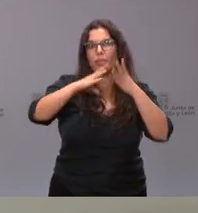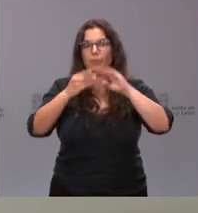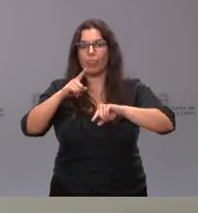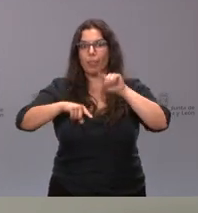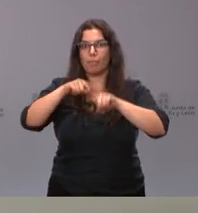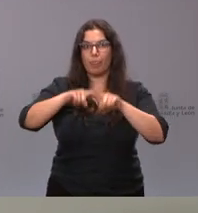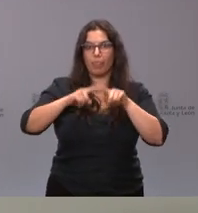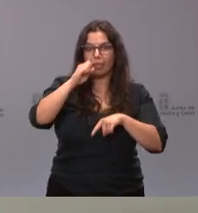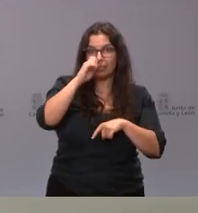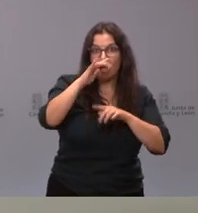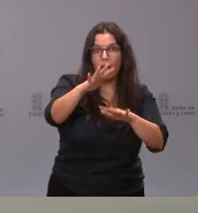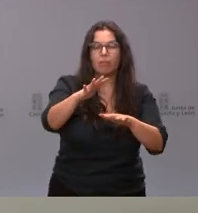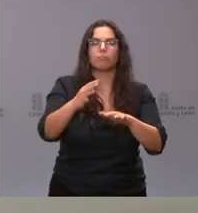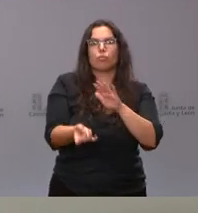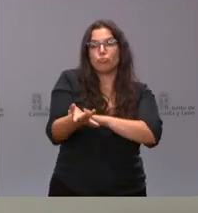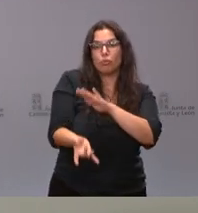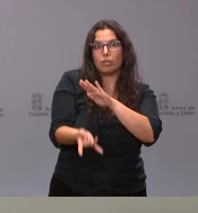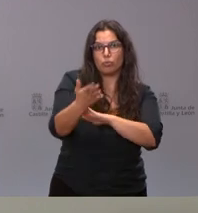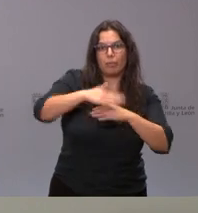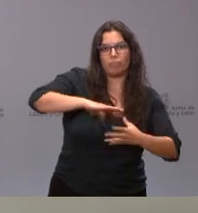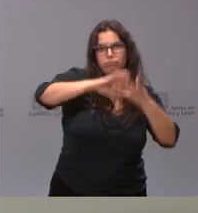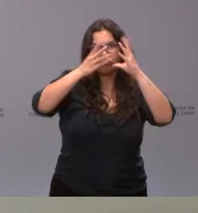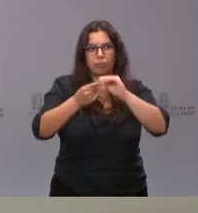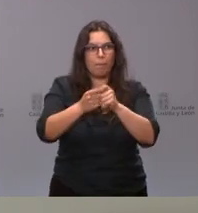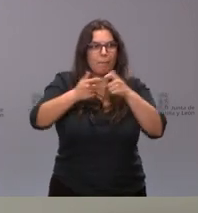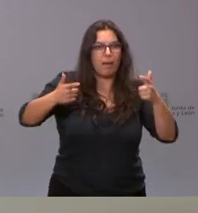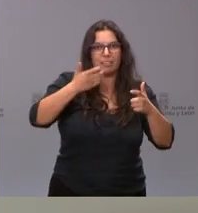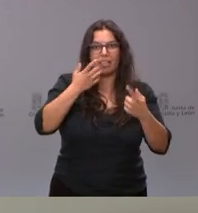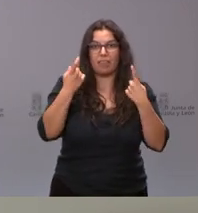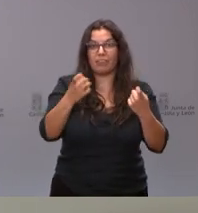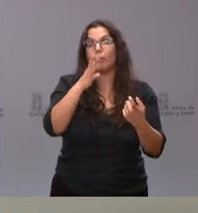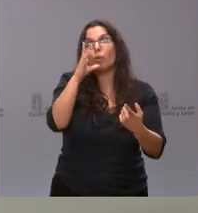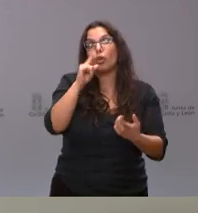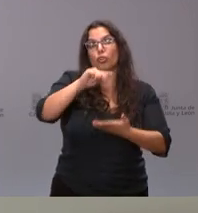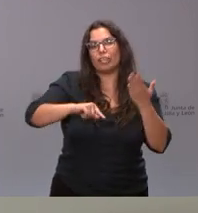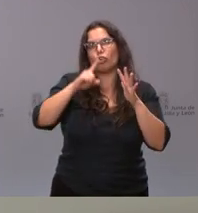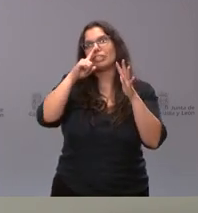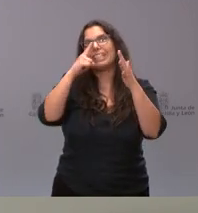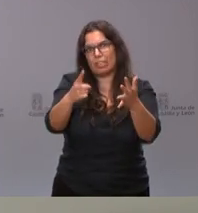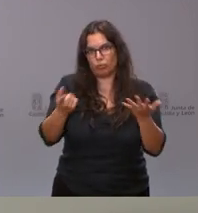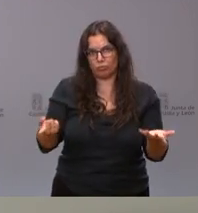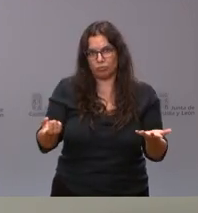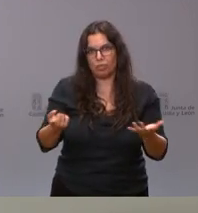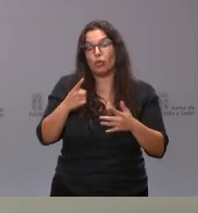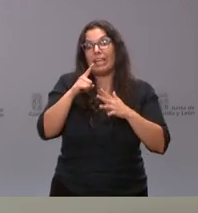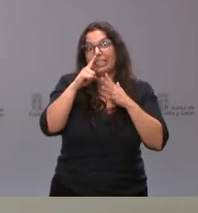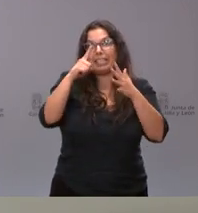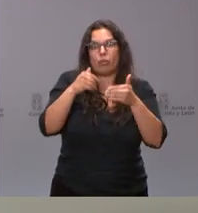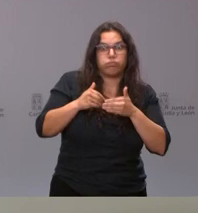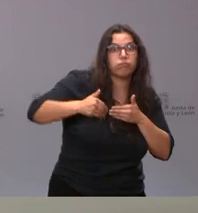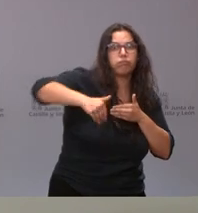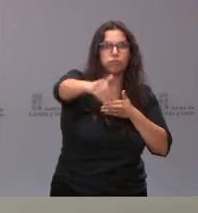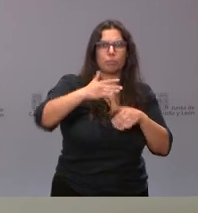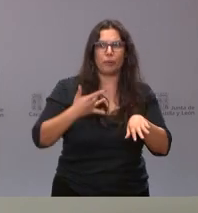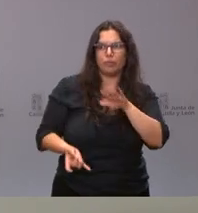las circunstancias y, por tanto, para ir incrementando los medios disponibles, porque el contrato son de seis años. Y, como es natural, a lo largo de los seis años se pueden